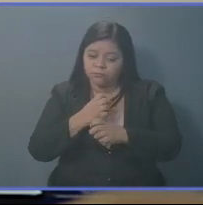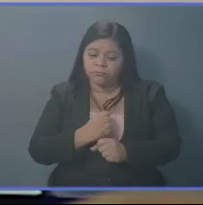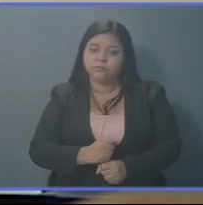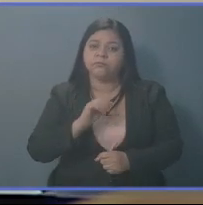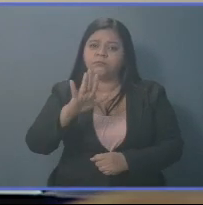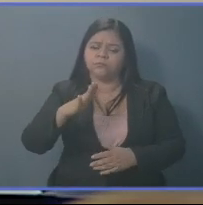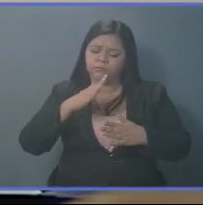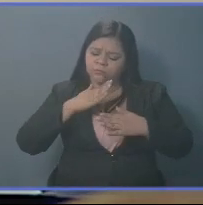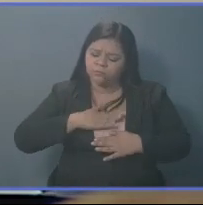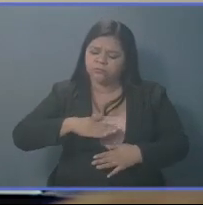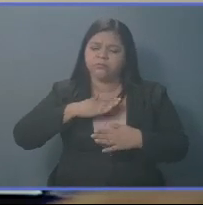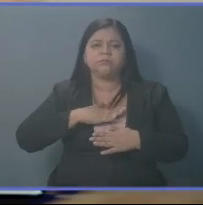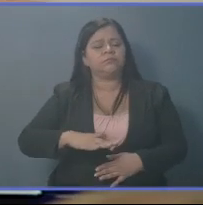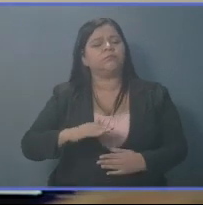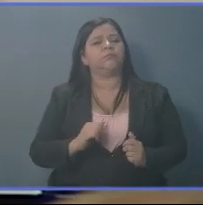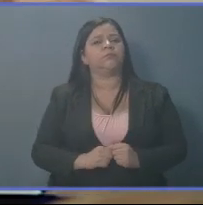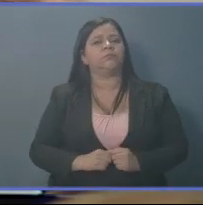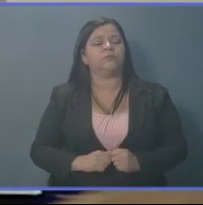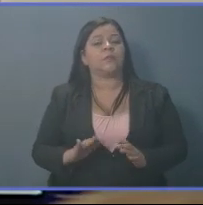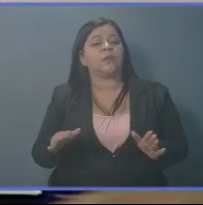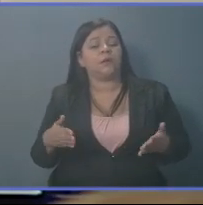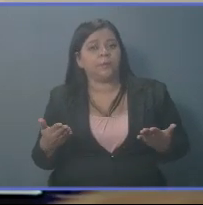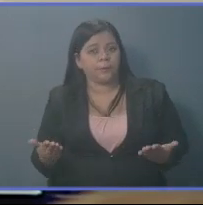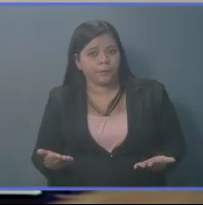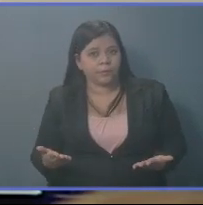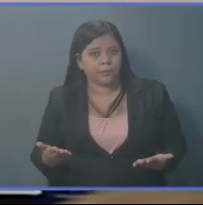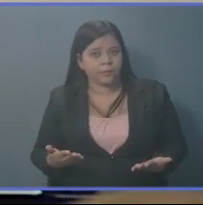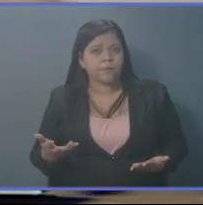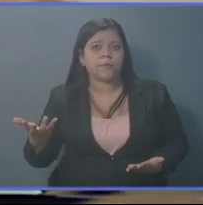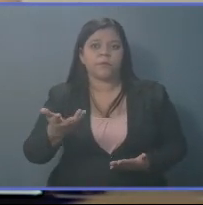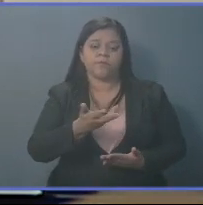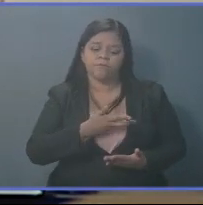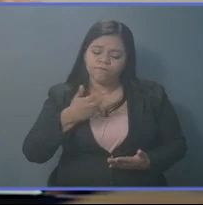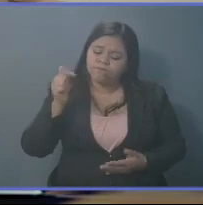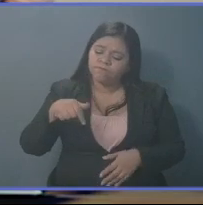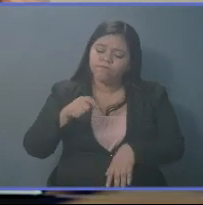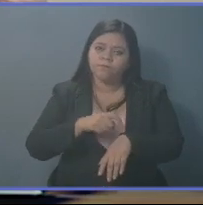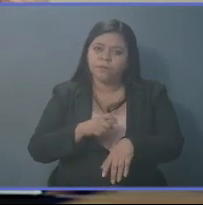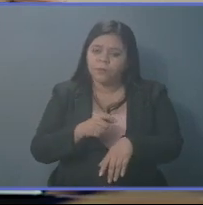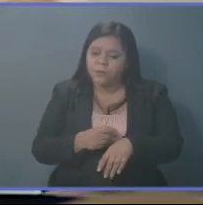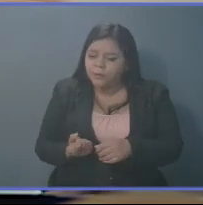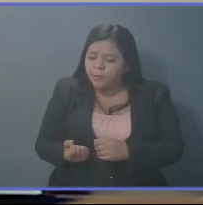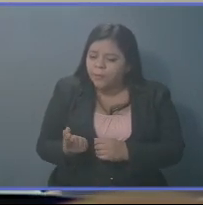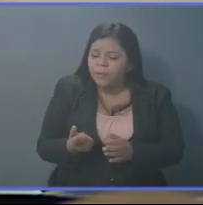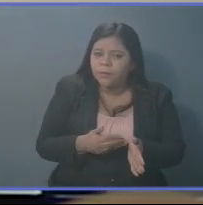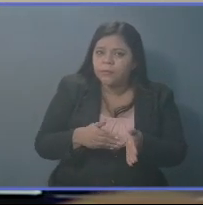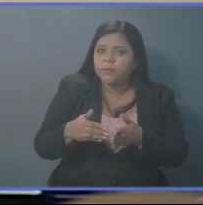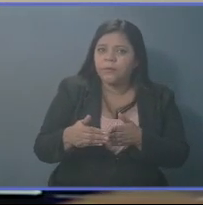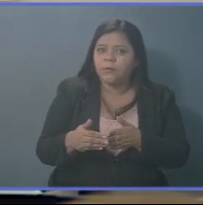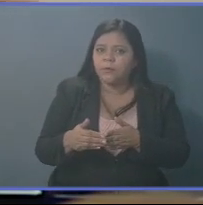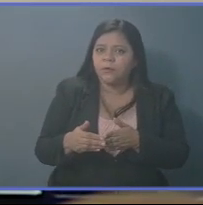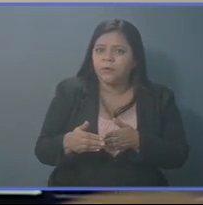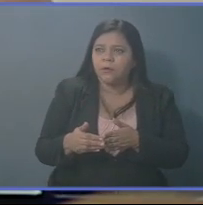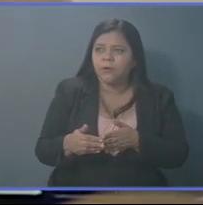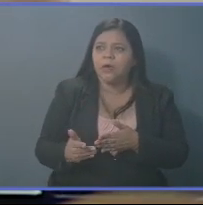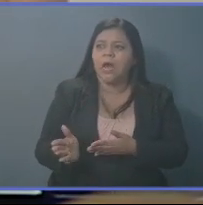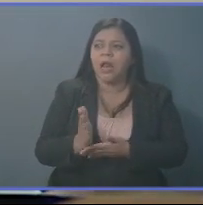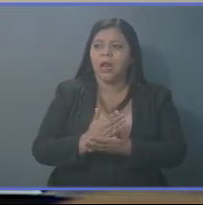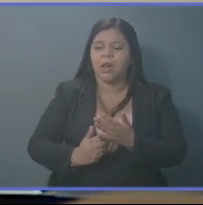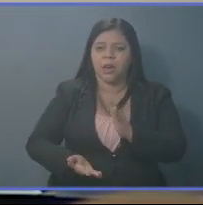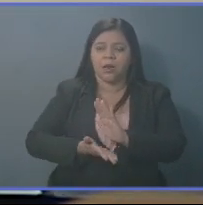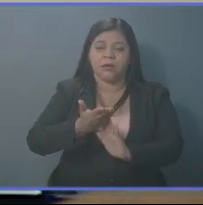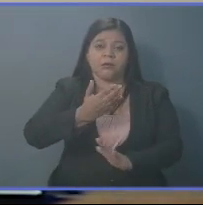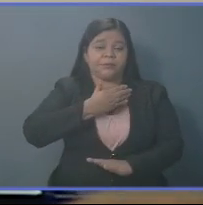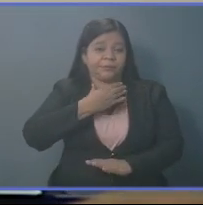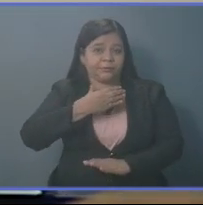tranquilidad porque estamos a momento de entrar a la parte más difícil de